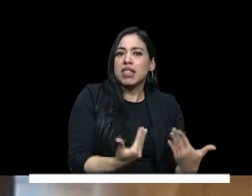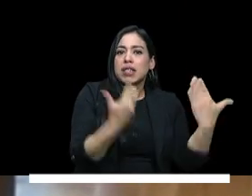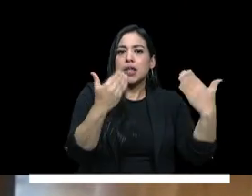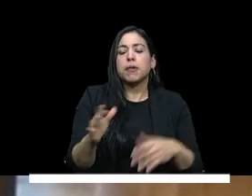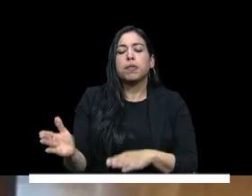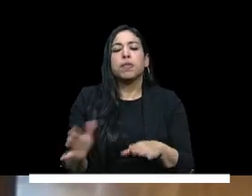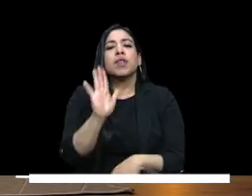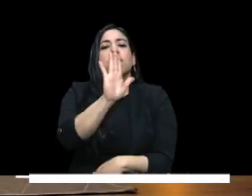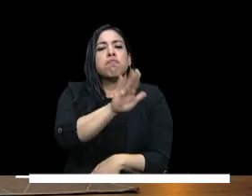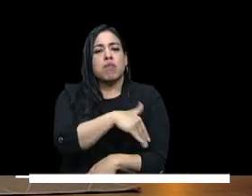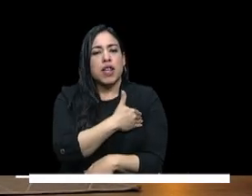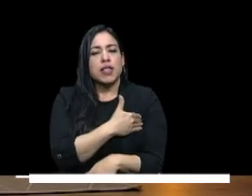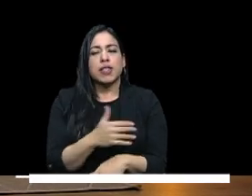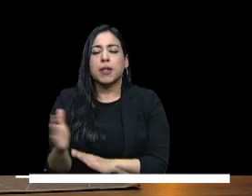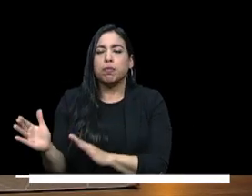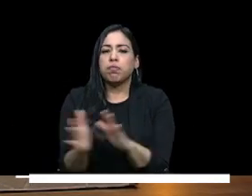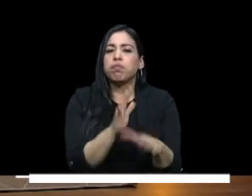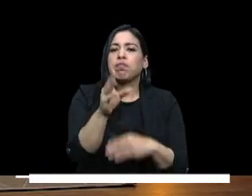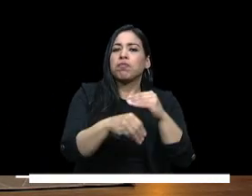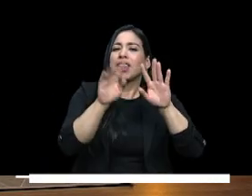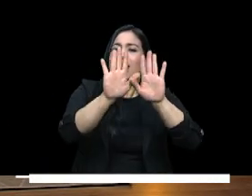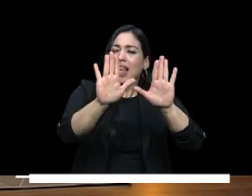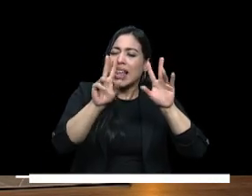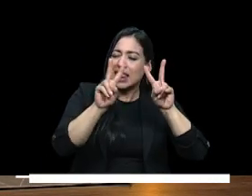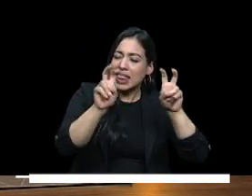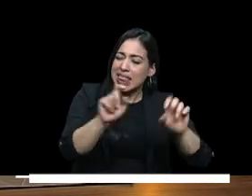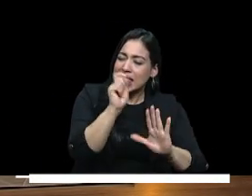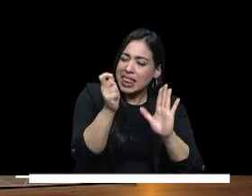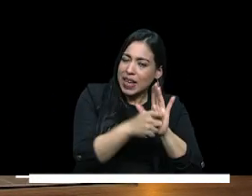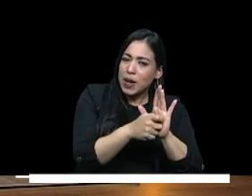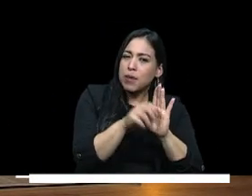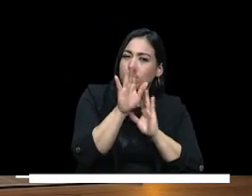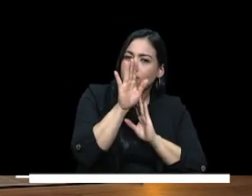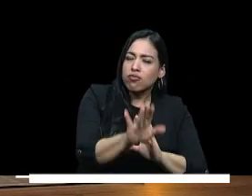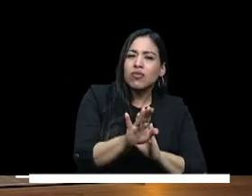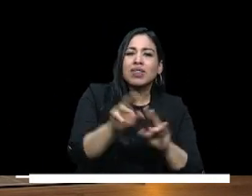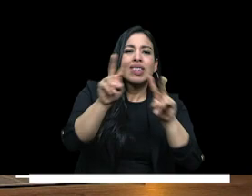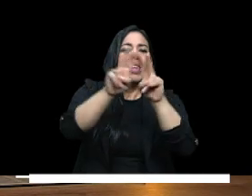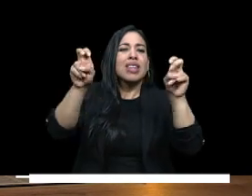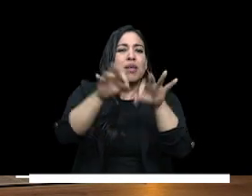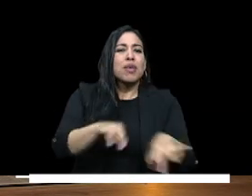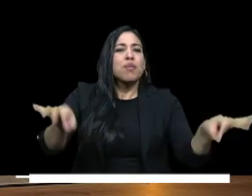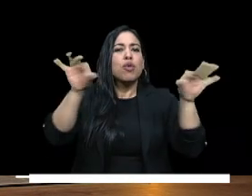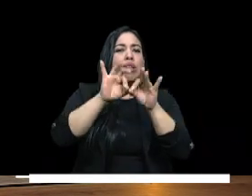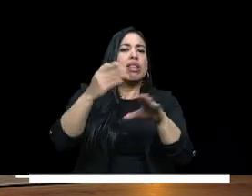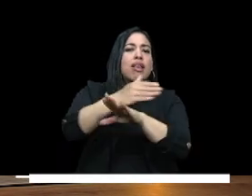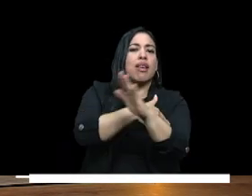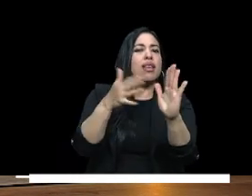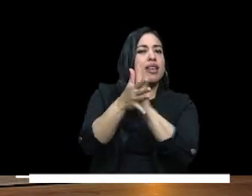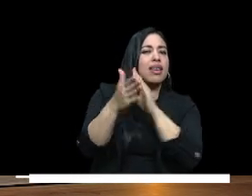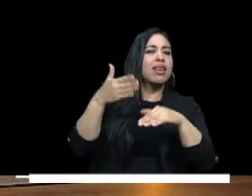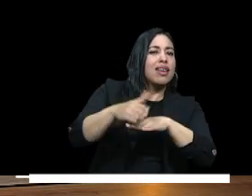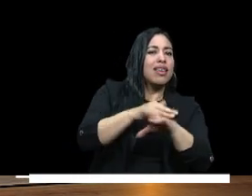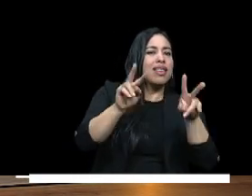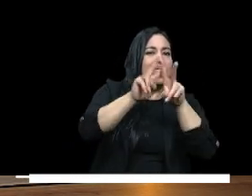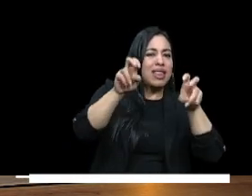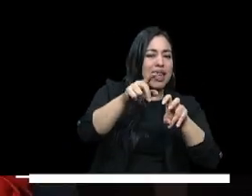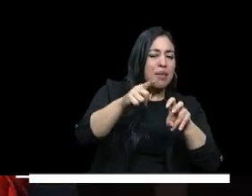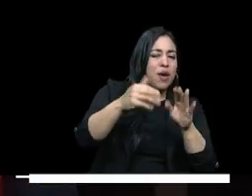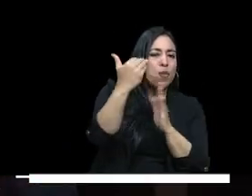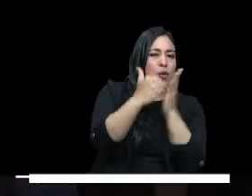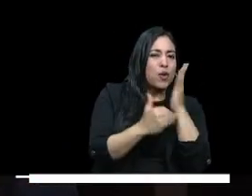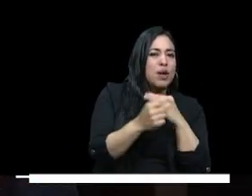ministra vamos a hacer a detenernos ahí y retomar un tema que usted mencionó al inicio de este